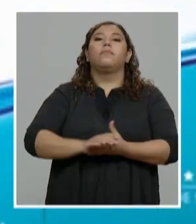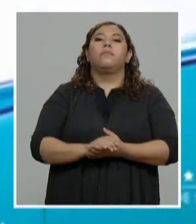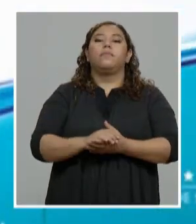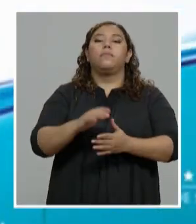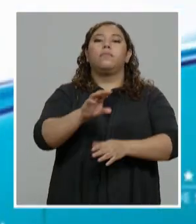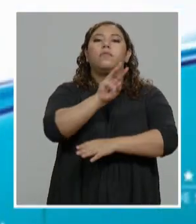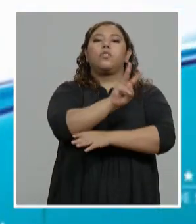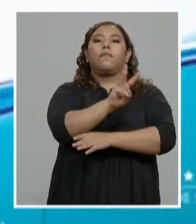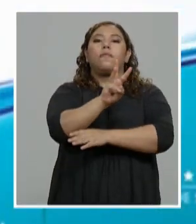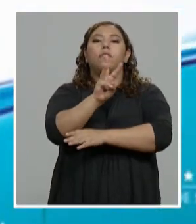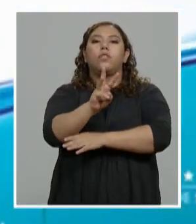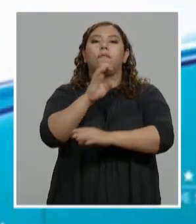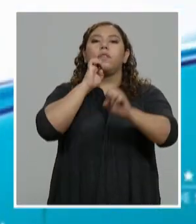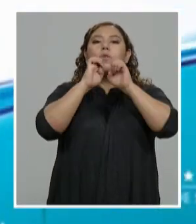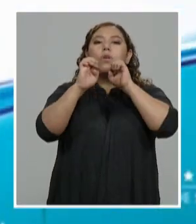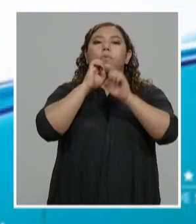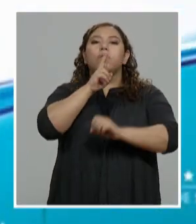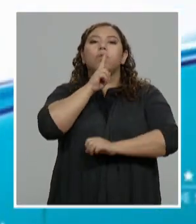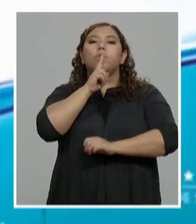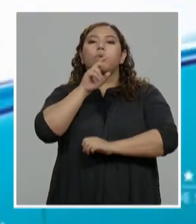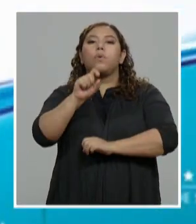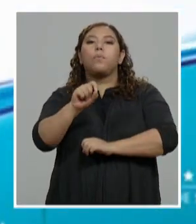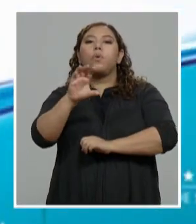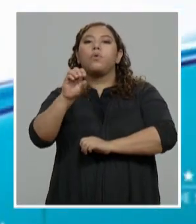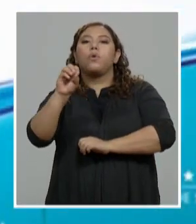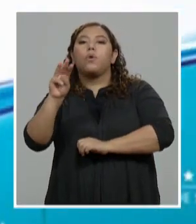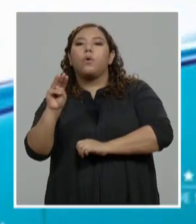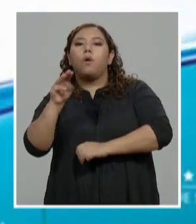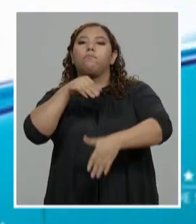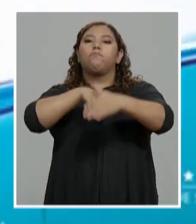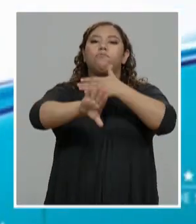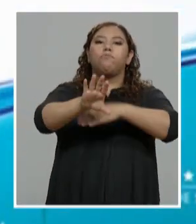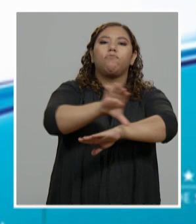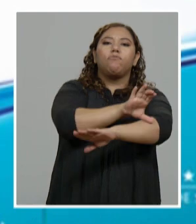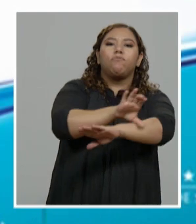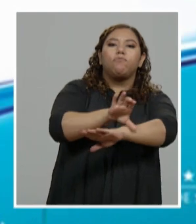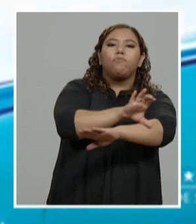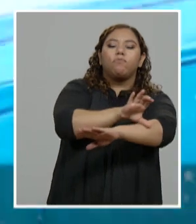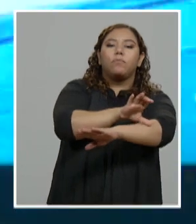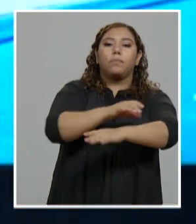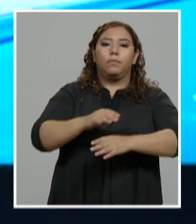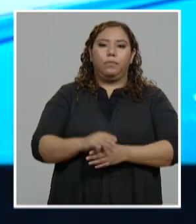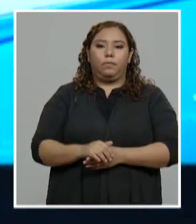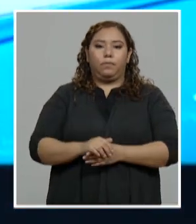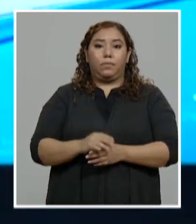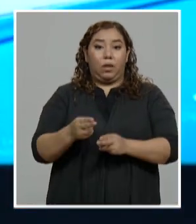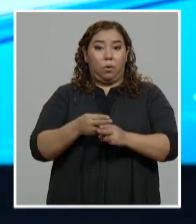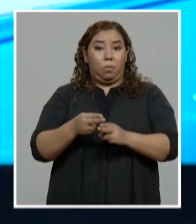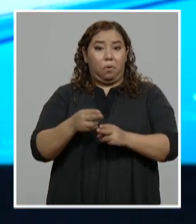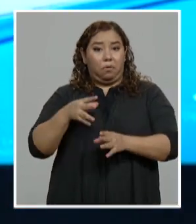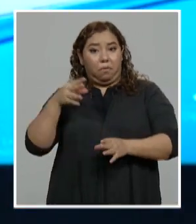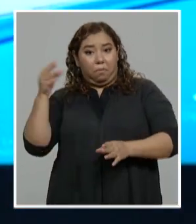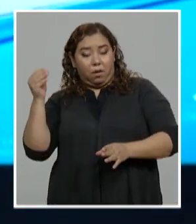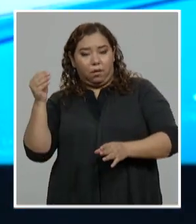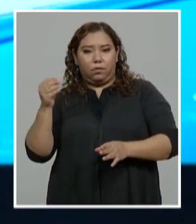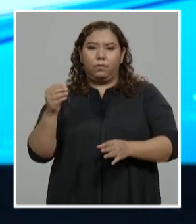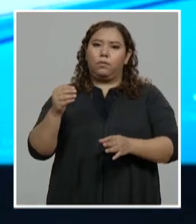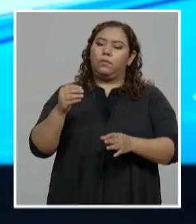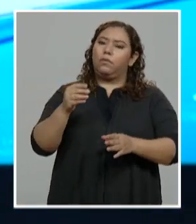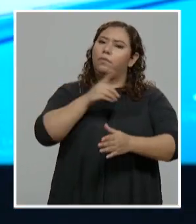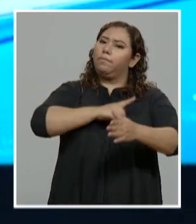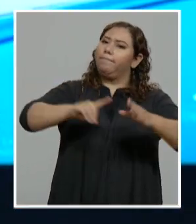www.encuestahonduras.com. No me quiero retirar de este lugar sin desearle muchas